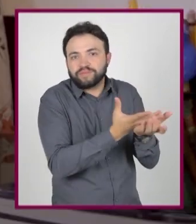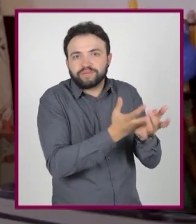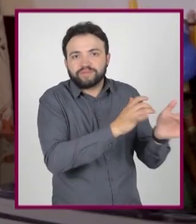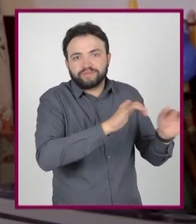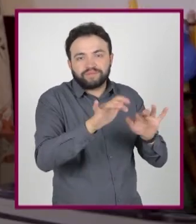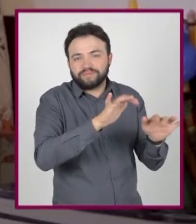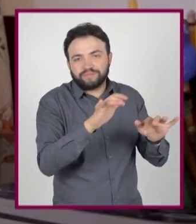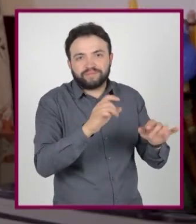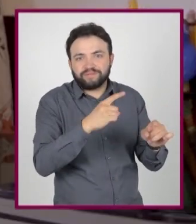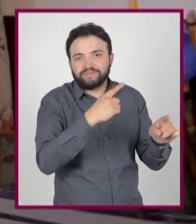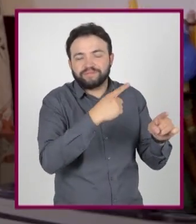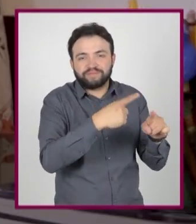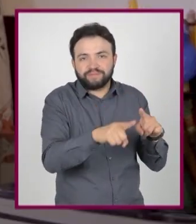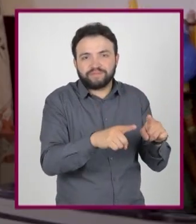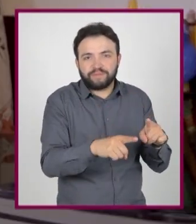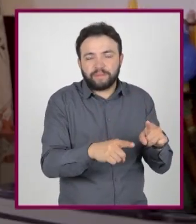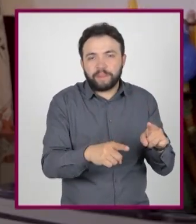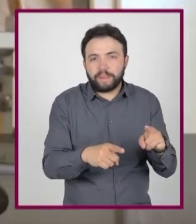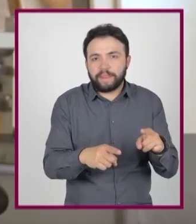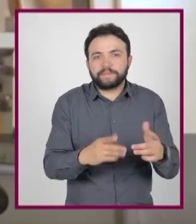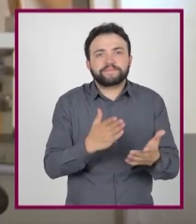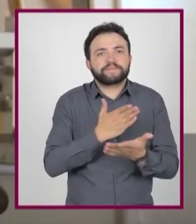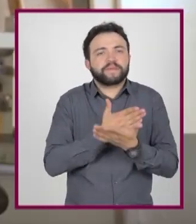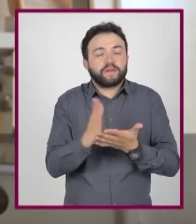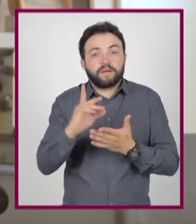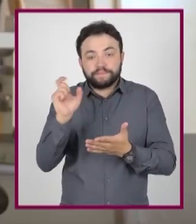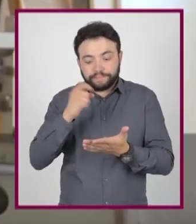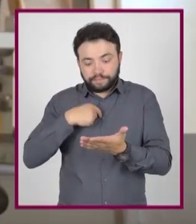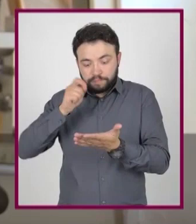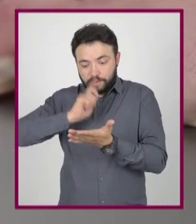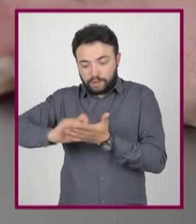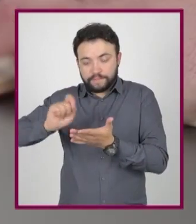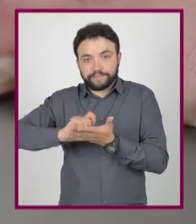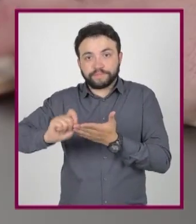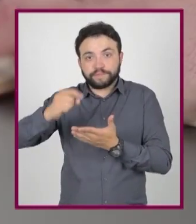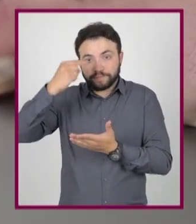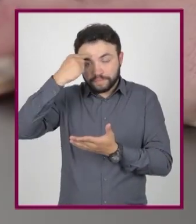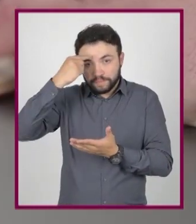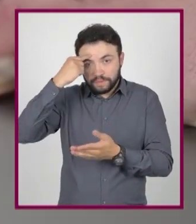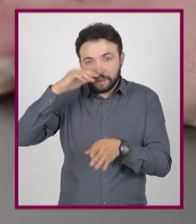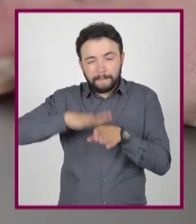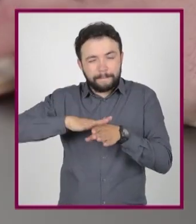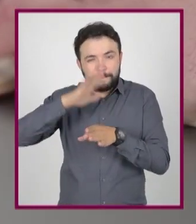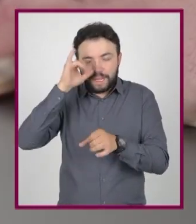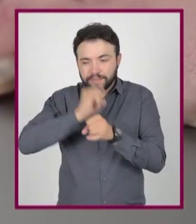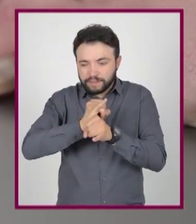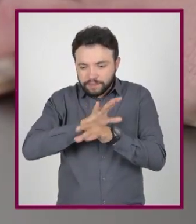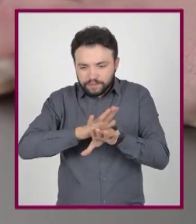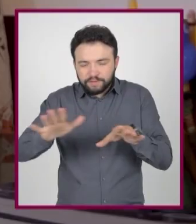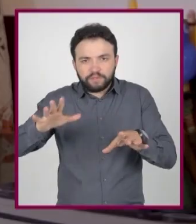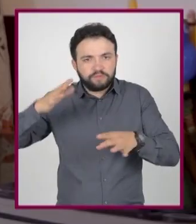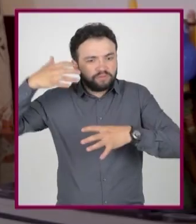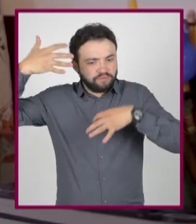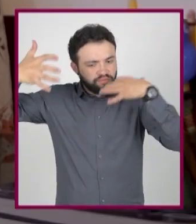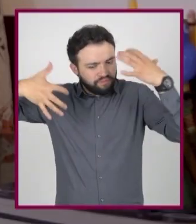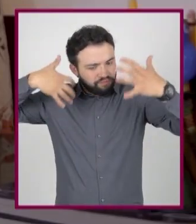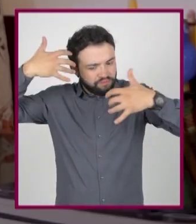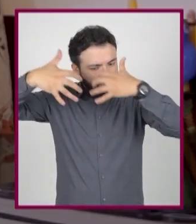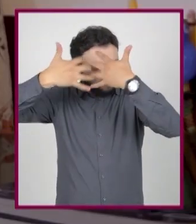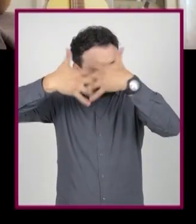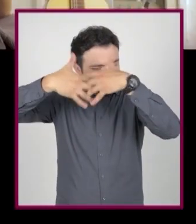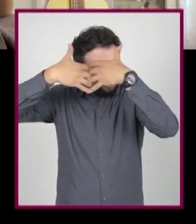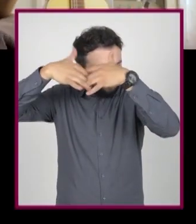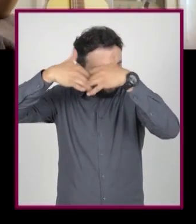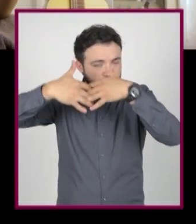Sí. Me ha llegado a pasar en ocasiones. Además, cuando escribimos a mano procesamos mejor la información. ¿Por qué dices